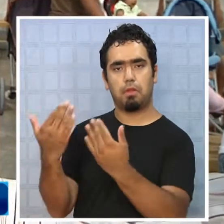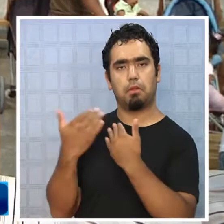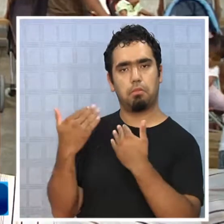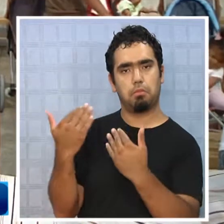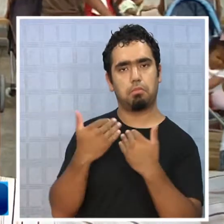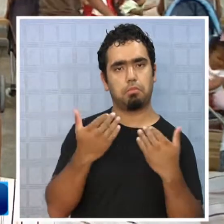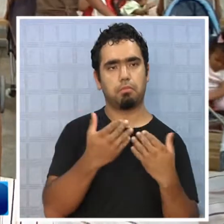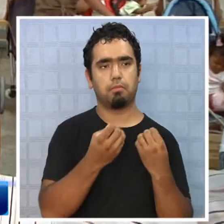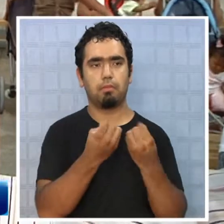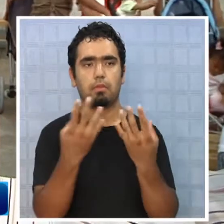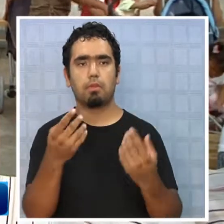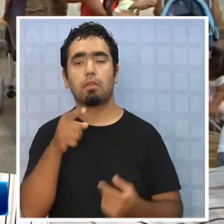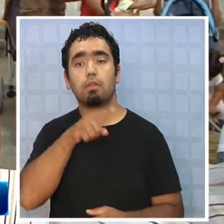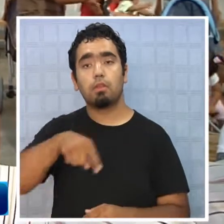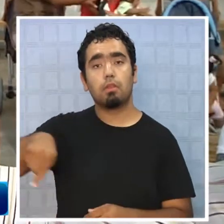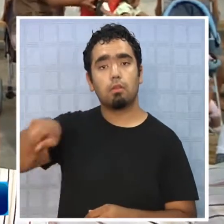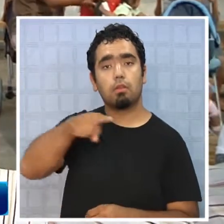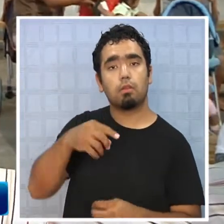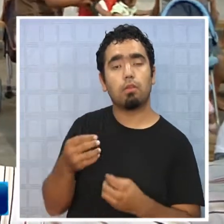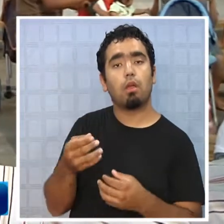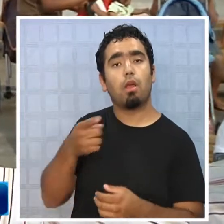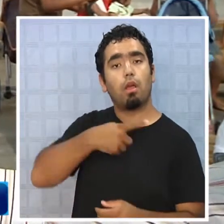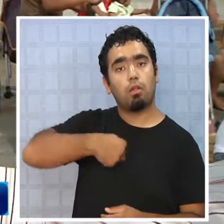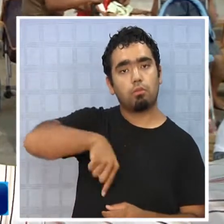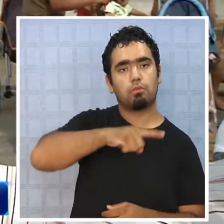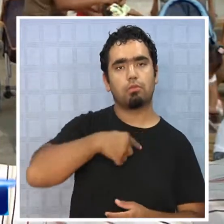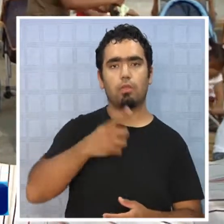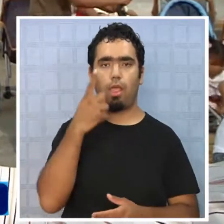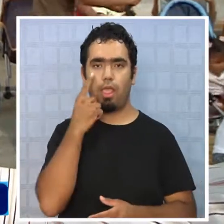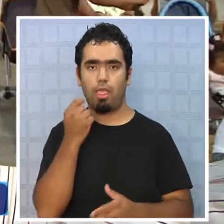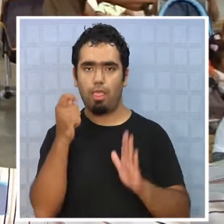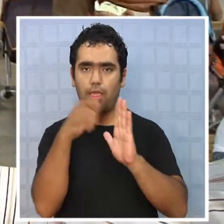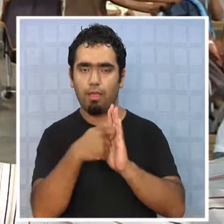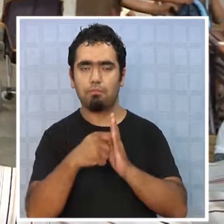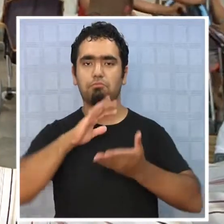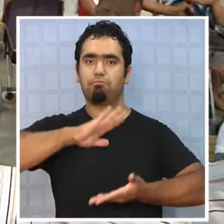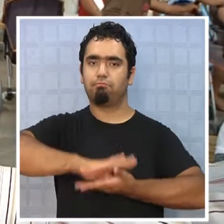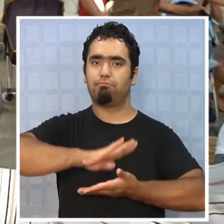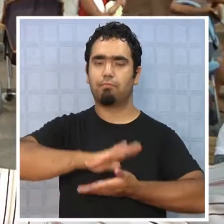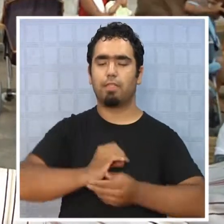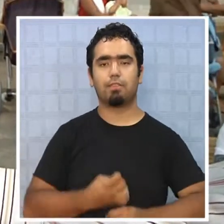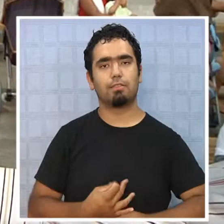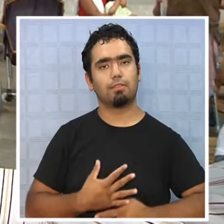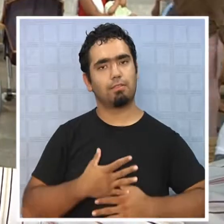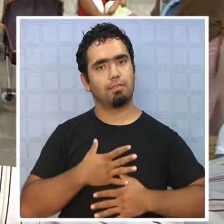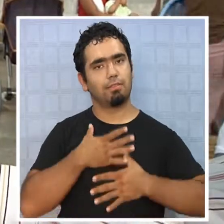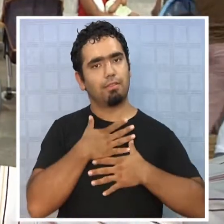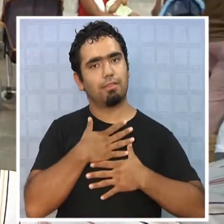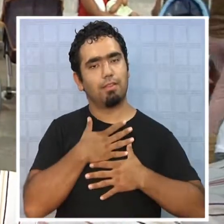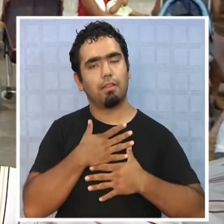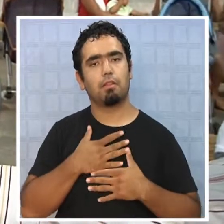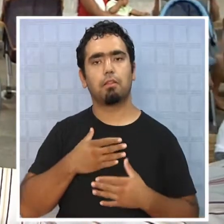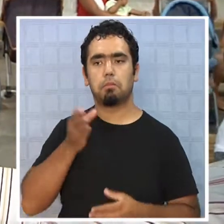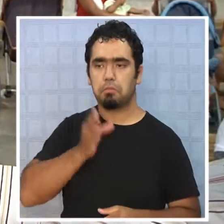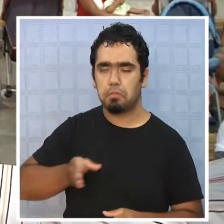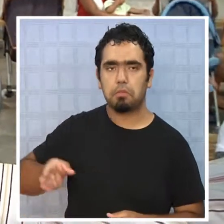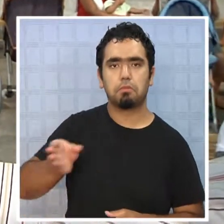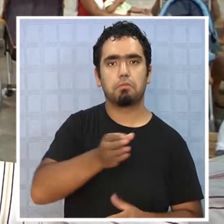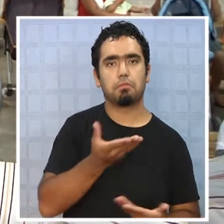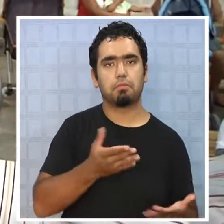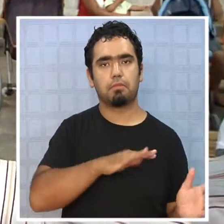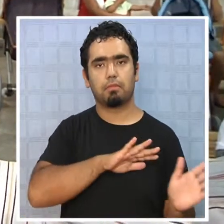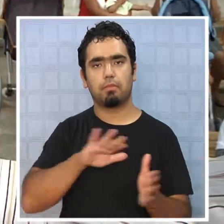profesionales, de don Atiliano, que ellos a nosotros nos celebran igual nuestro día, entonces nos hacen sentir que también